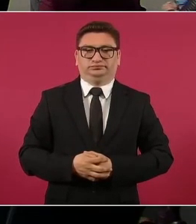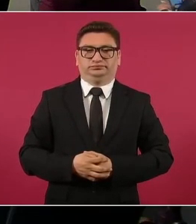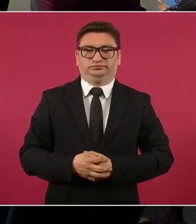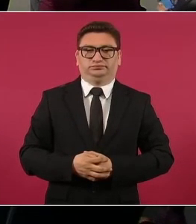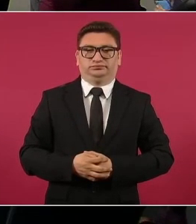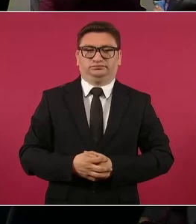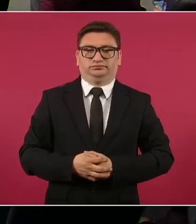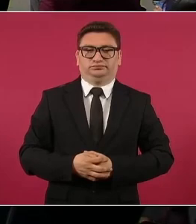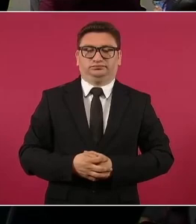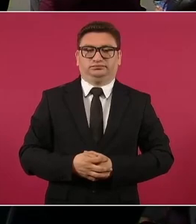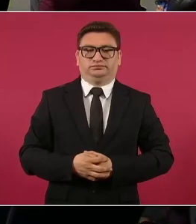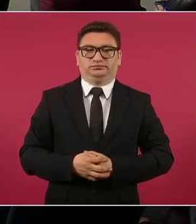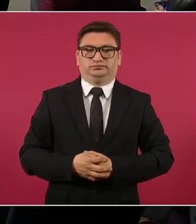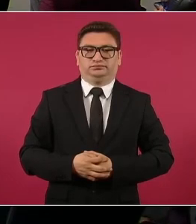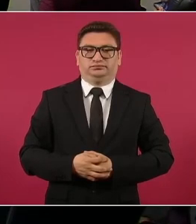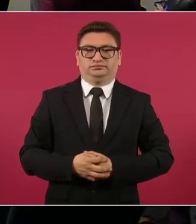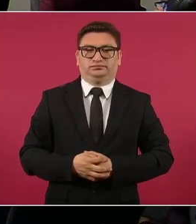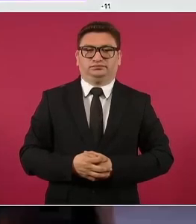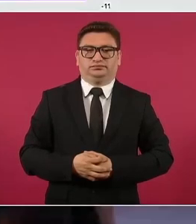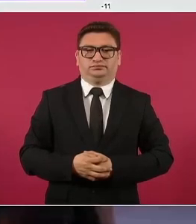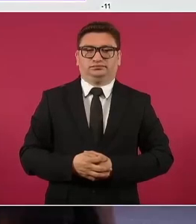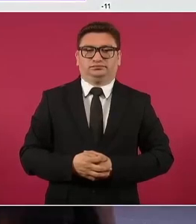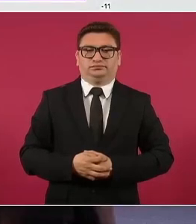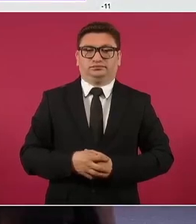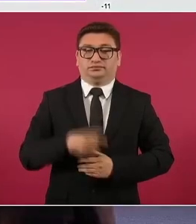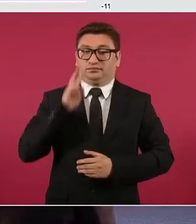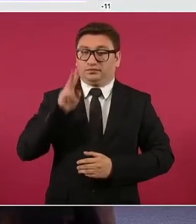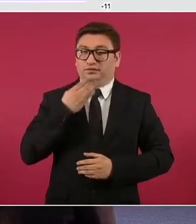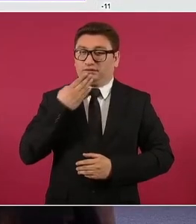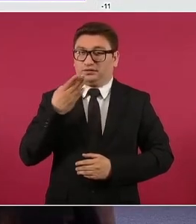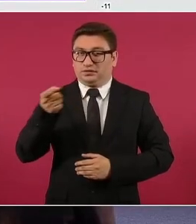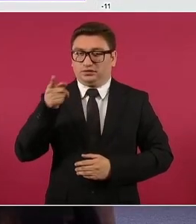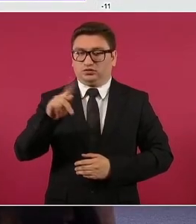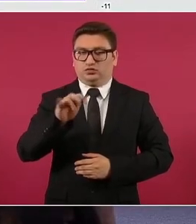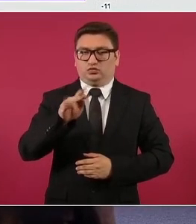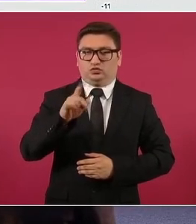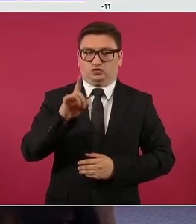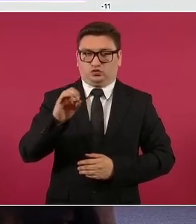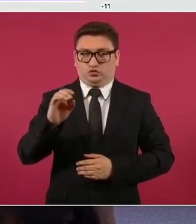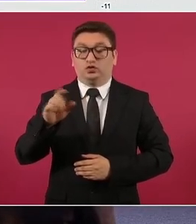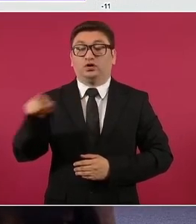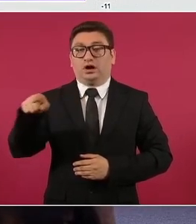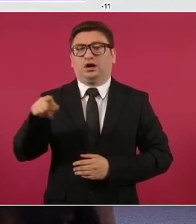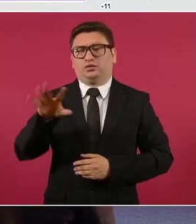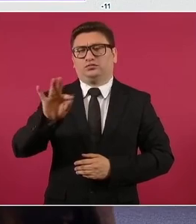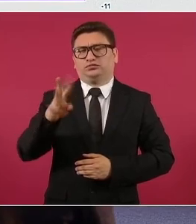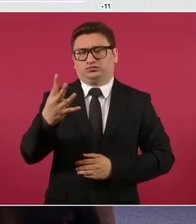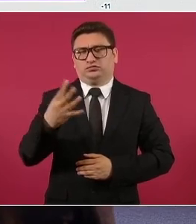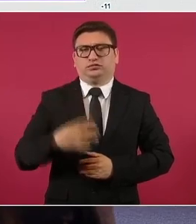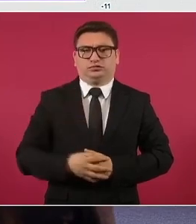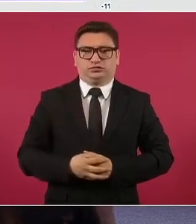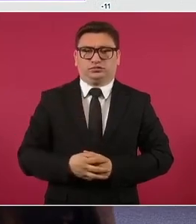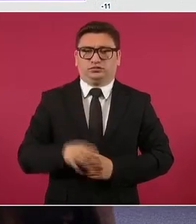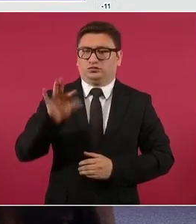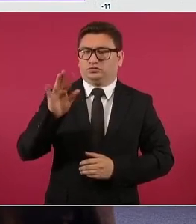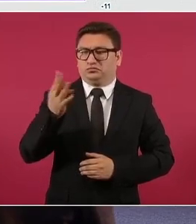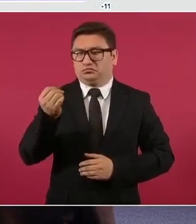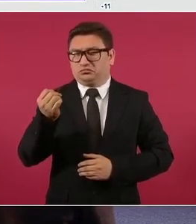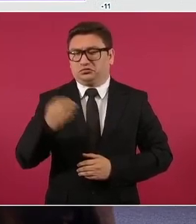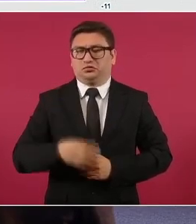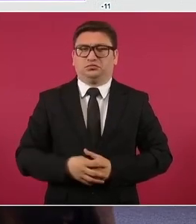Bien, el primer ministro Trudeau, 44, 49.